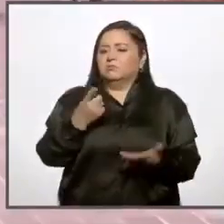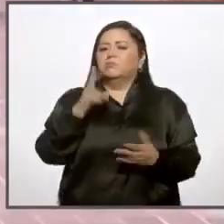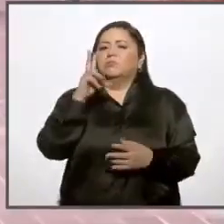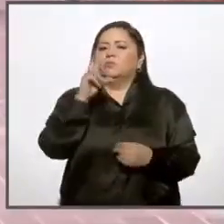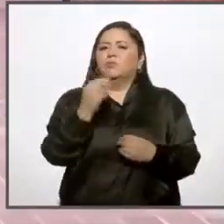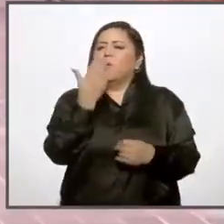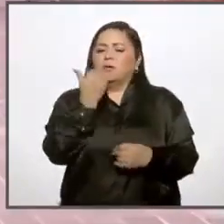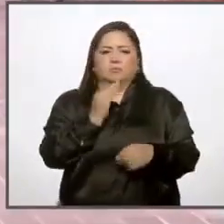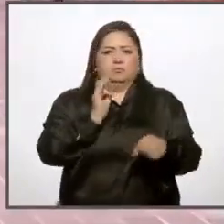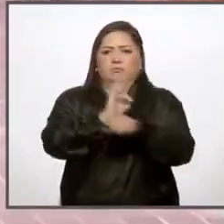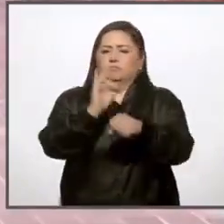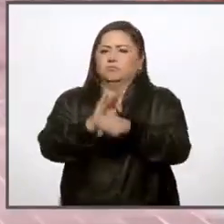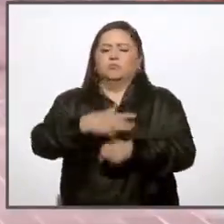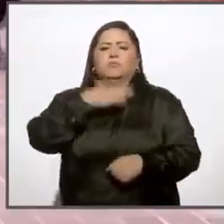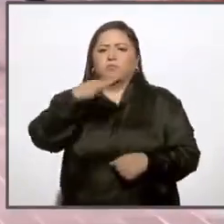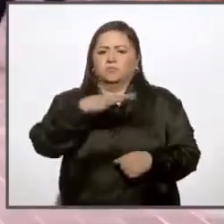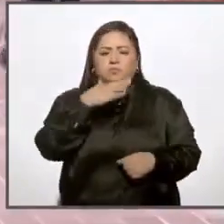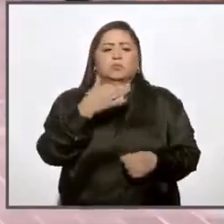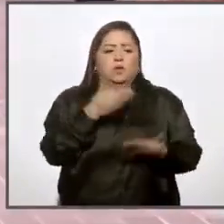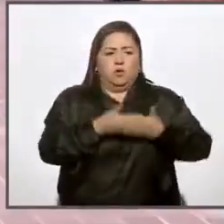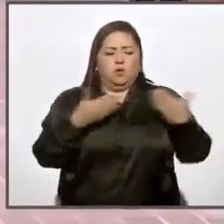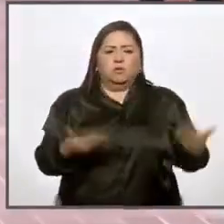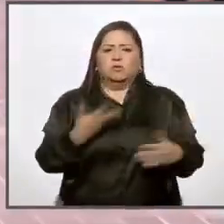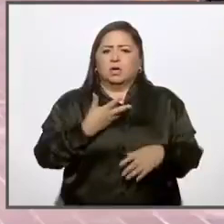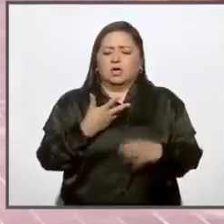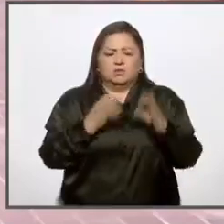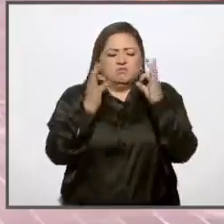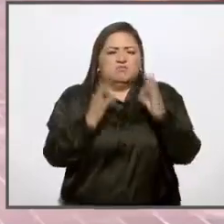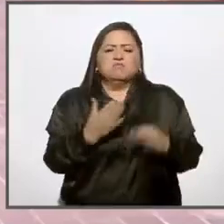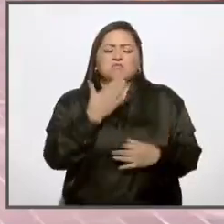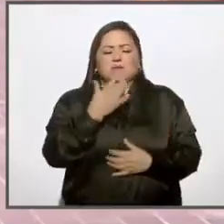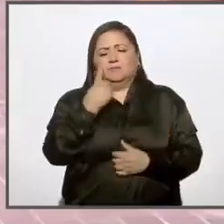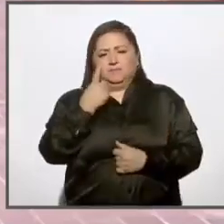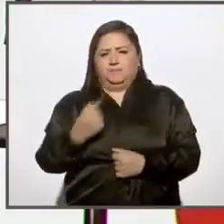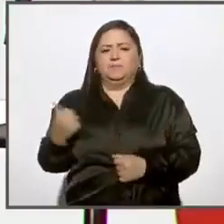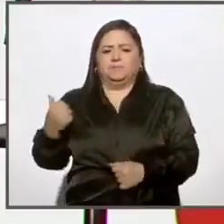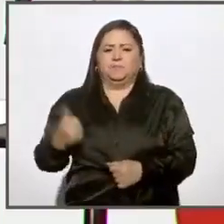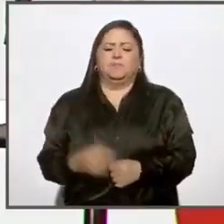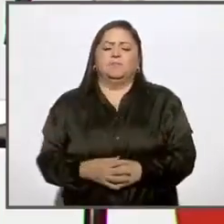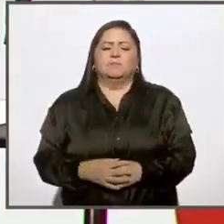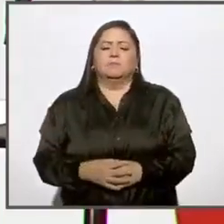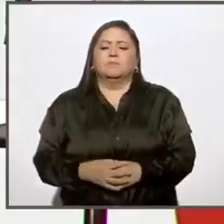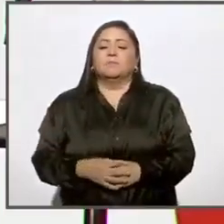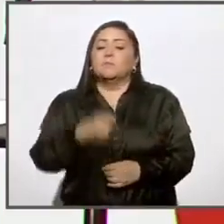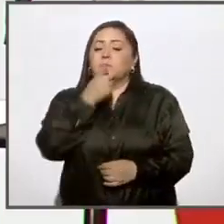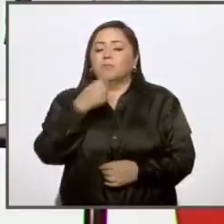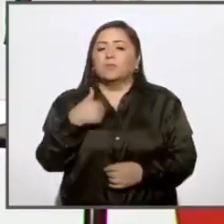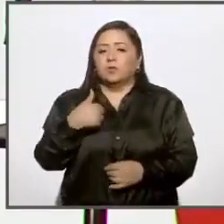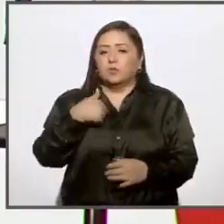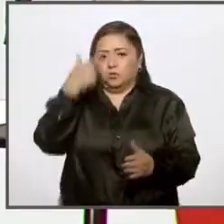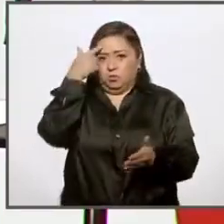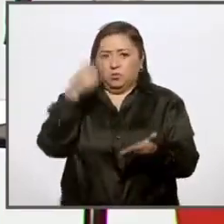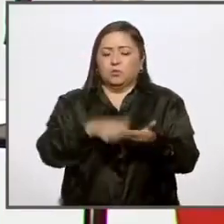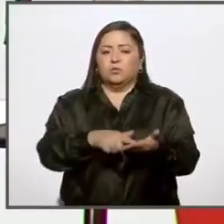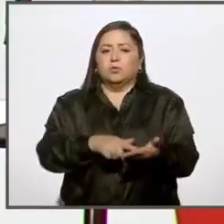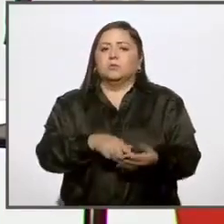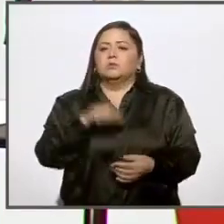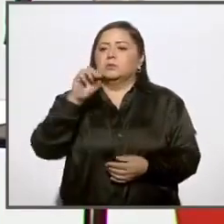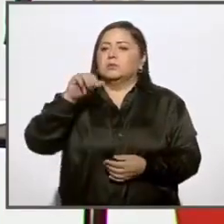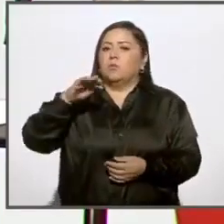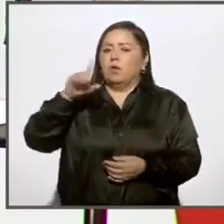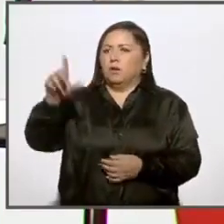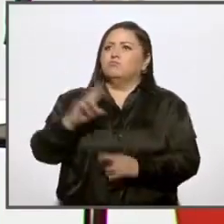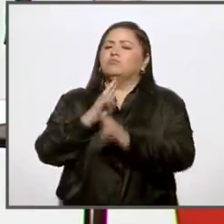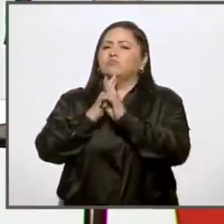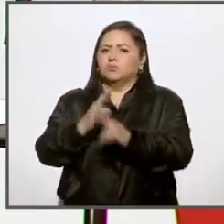ningún acto de corrupción y que sus cuadros cuentan con el perfil adecuado. Veámoslo. Yo creo en la respuesta de Samuel García. ha